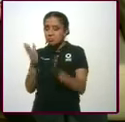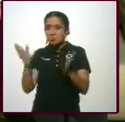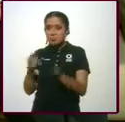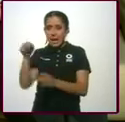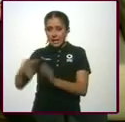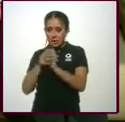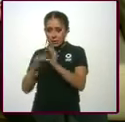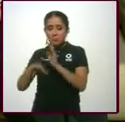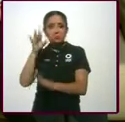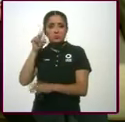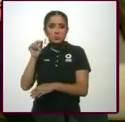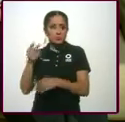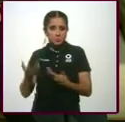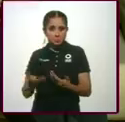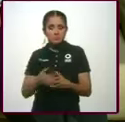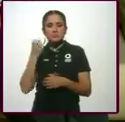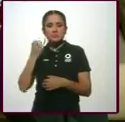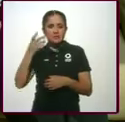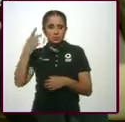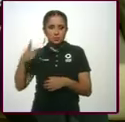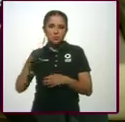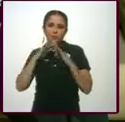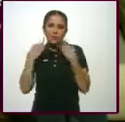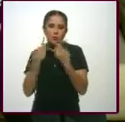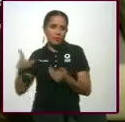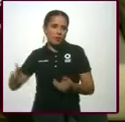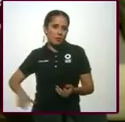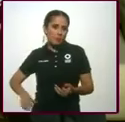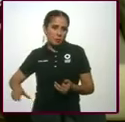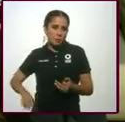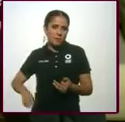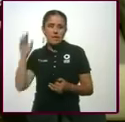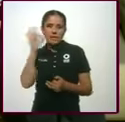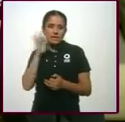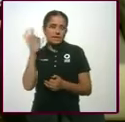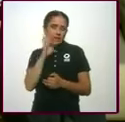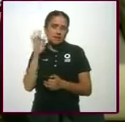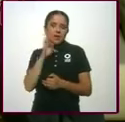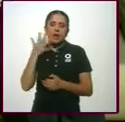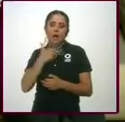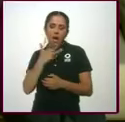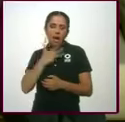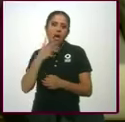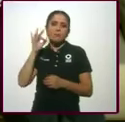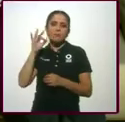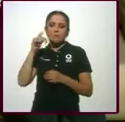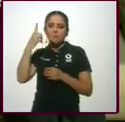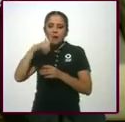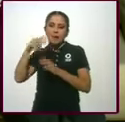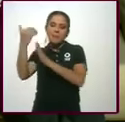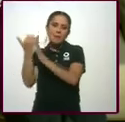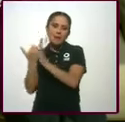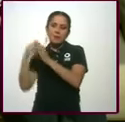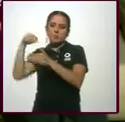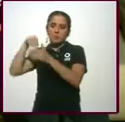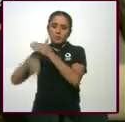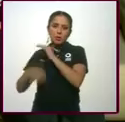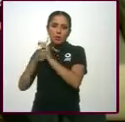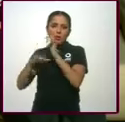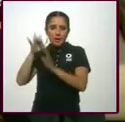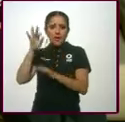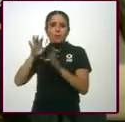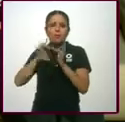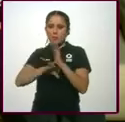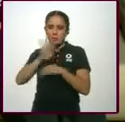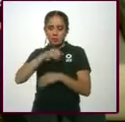estilo de gobierno podría alentar una, si me quieres, que se reinvente la lotería, por decirlo de alguna